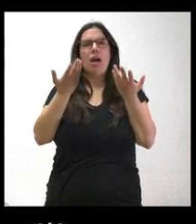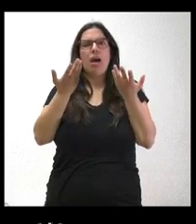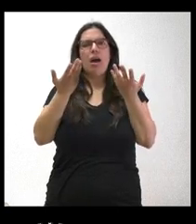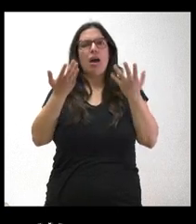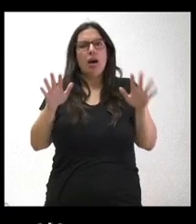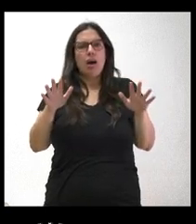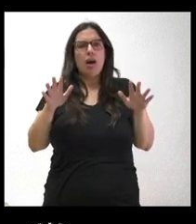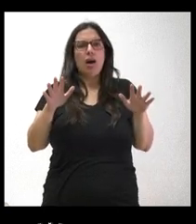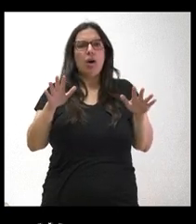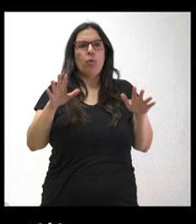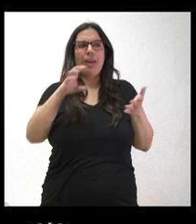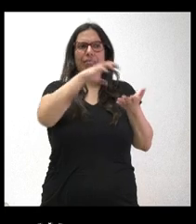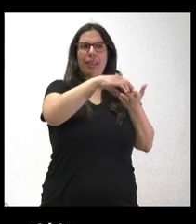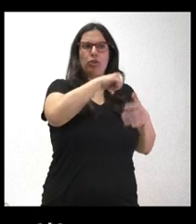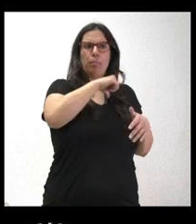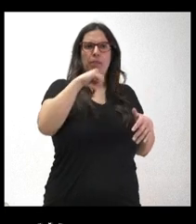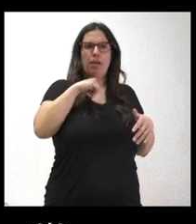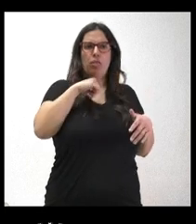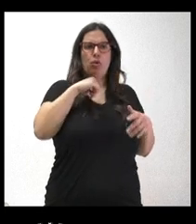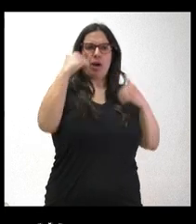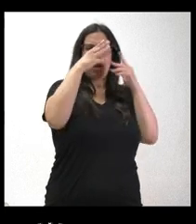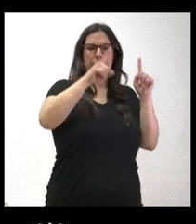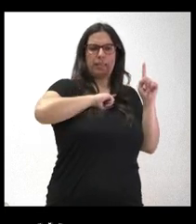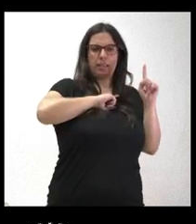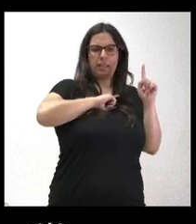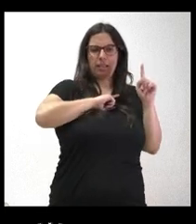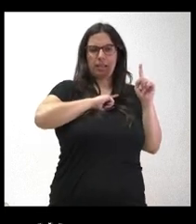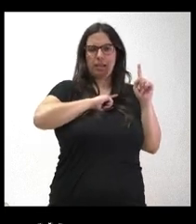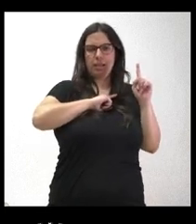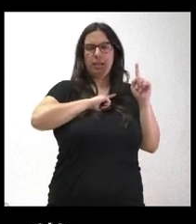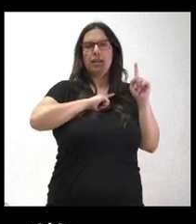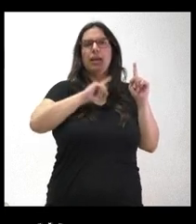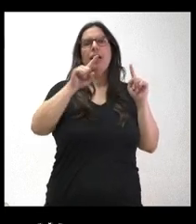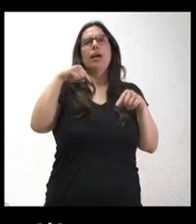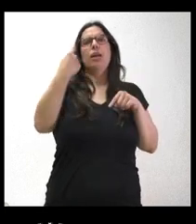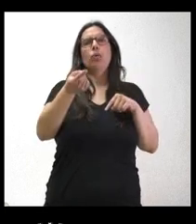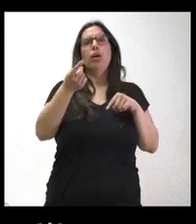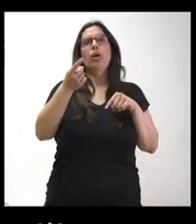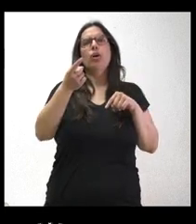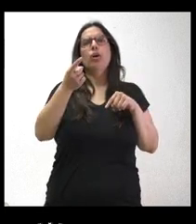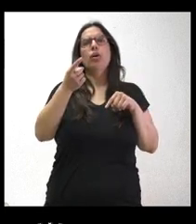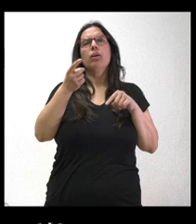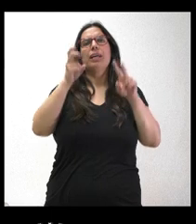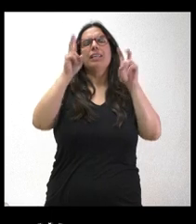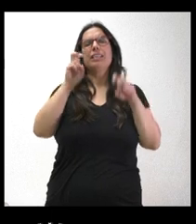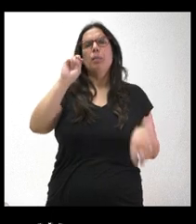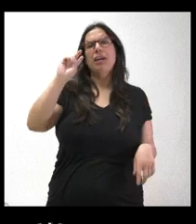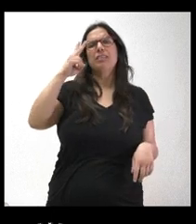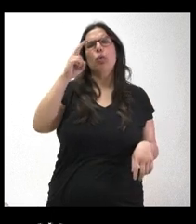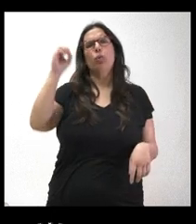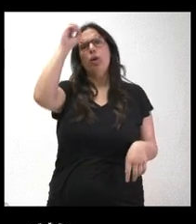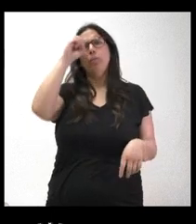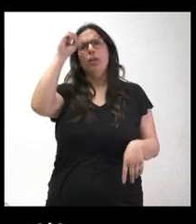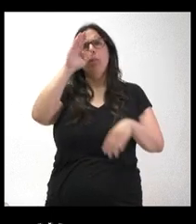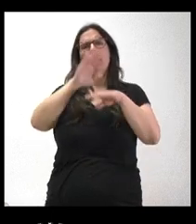atendido en un centro privado y luego el tema este de la segunda opinión para un trasplante, porque